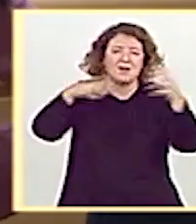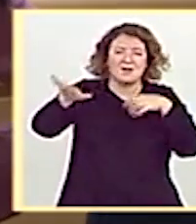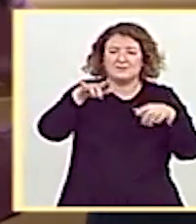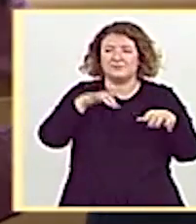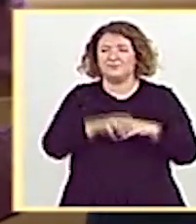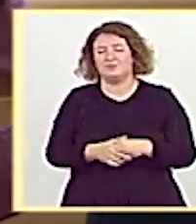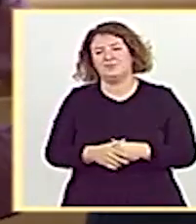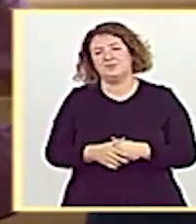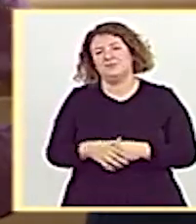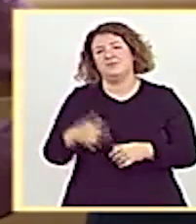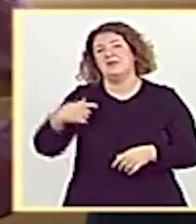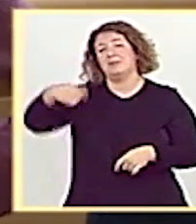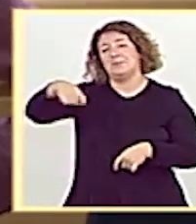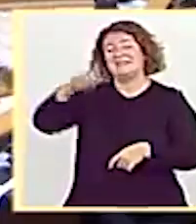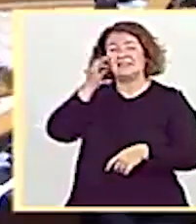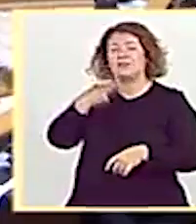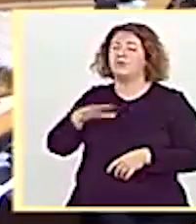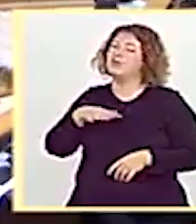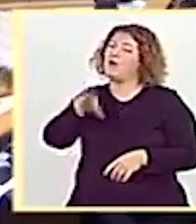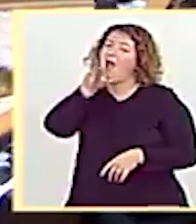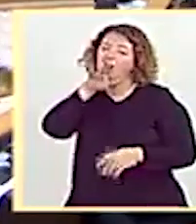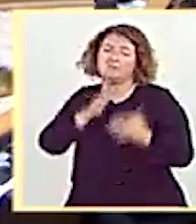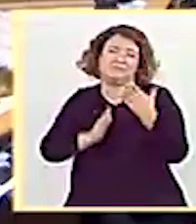Por favor, no interrumpan a la oradora.